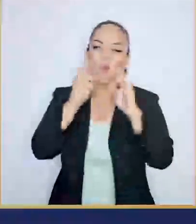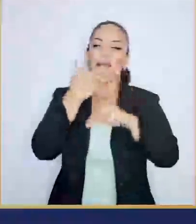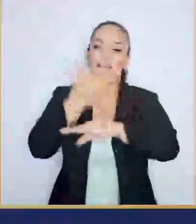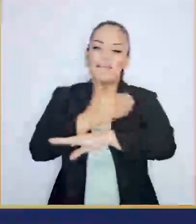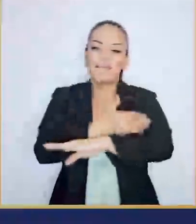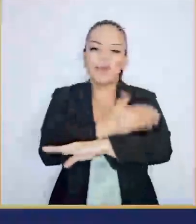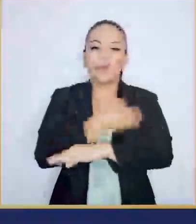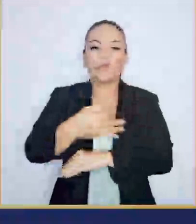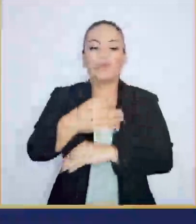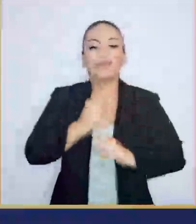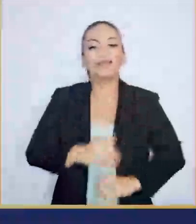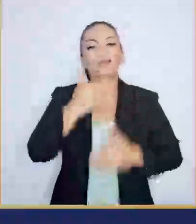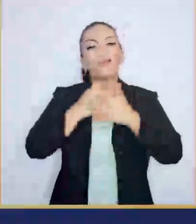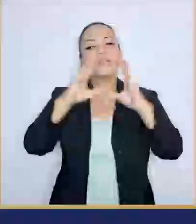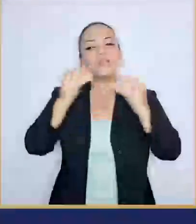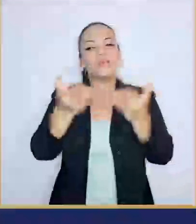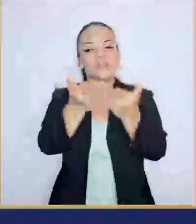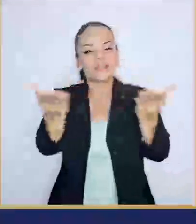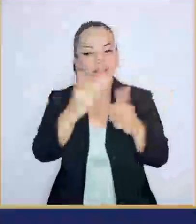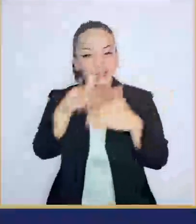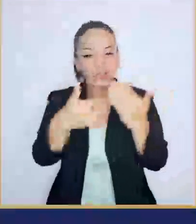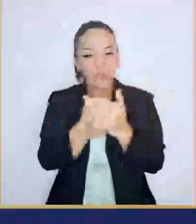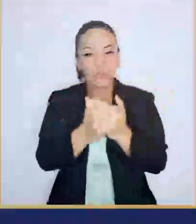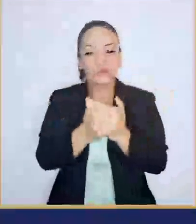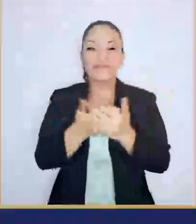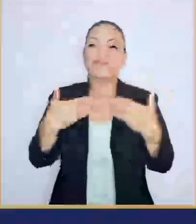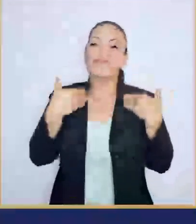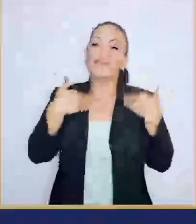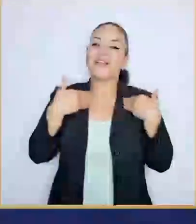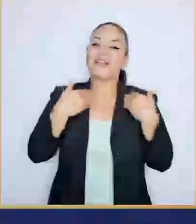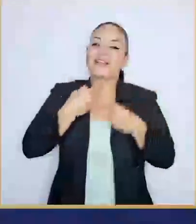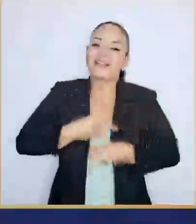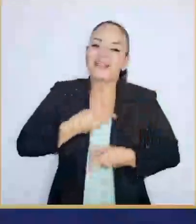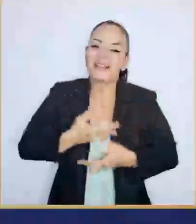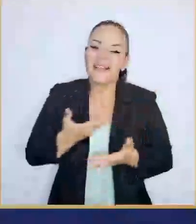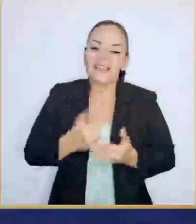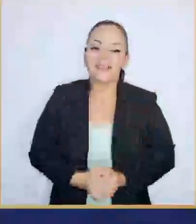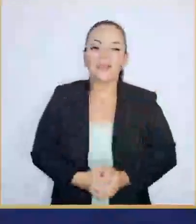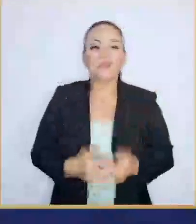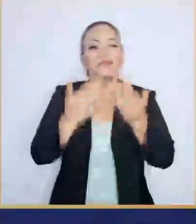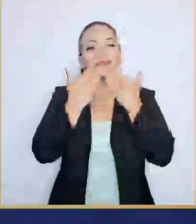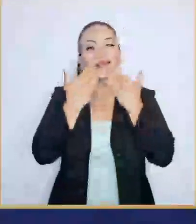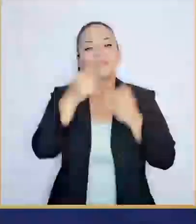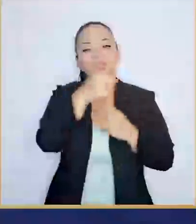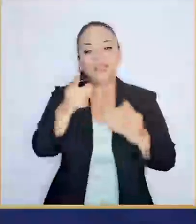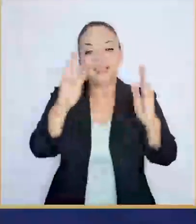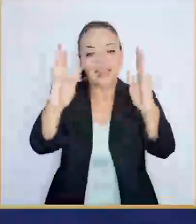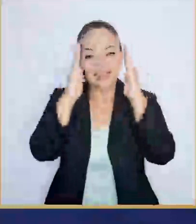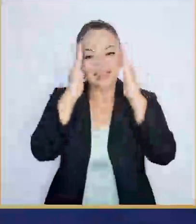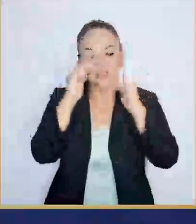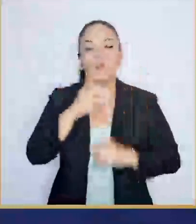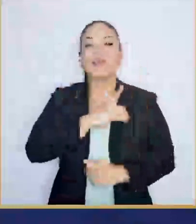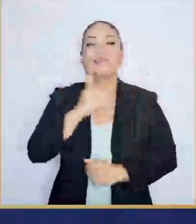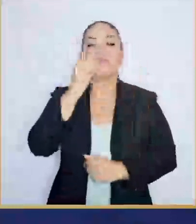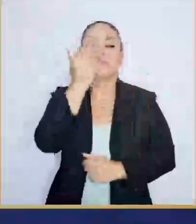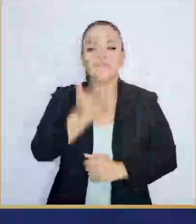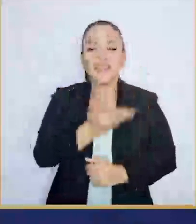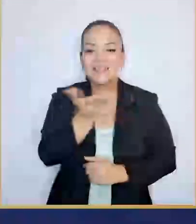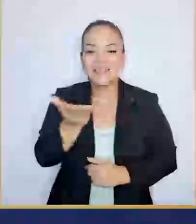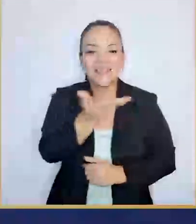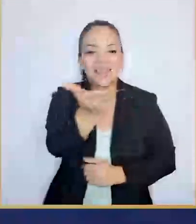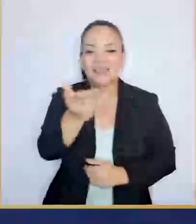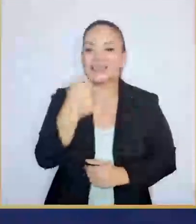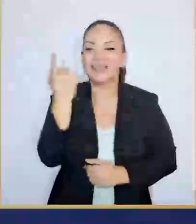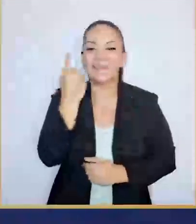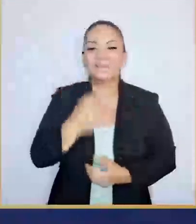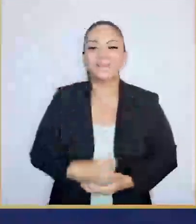día mejor Buenas noches a todos Feliz descanso Gracias por su atención Y que